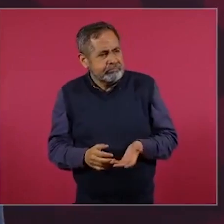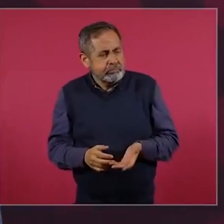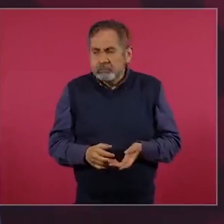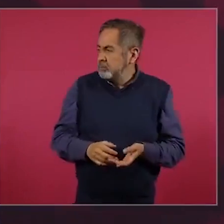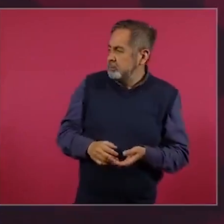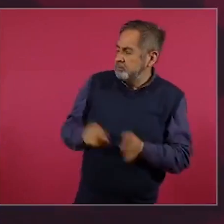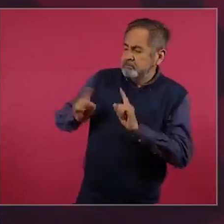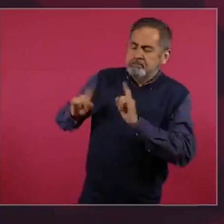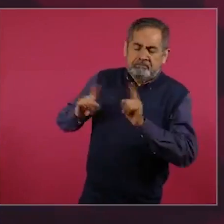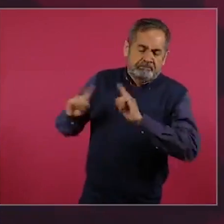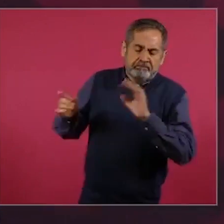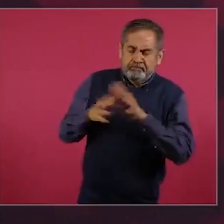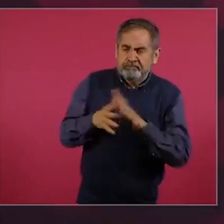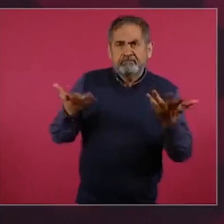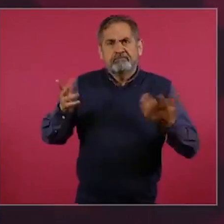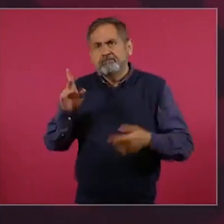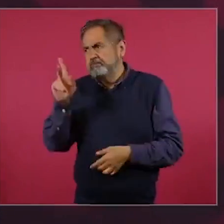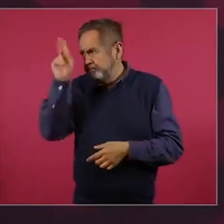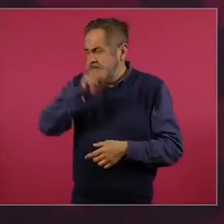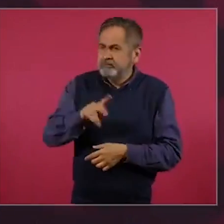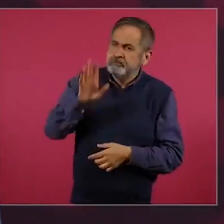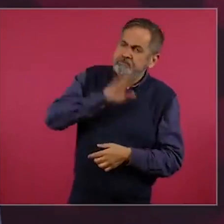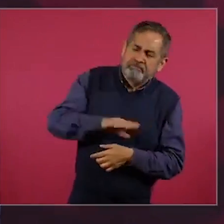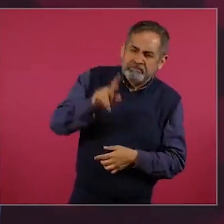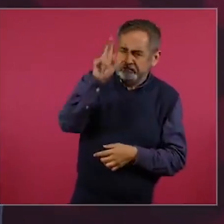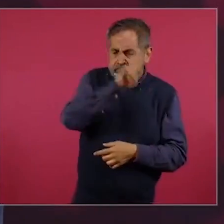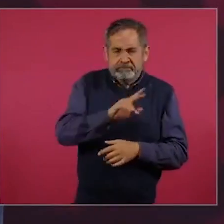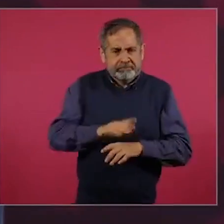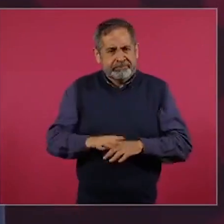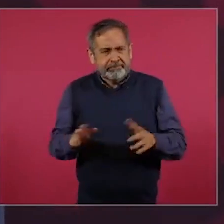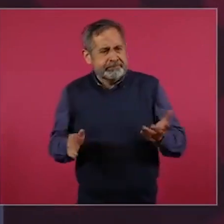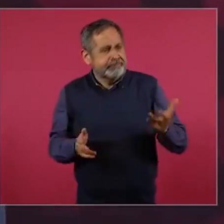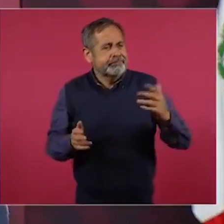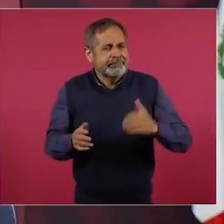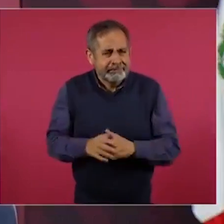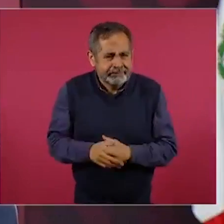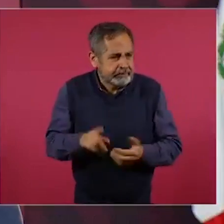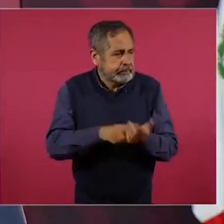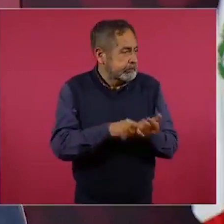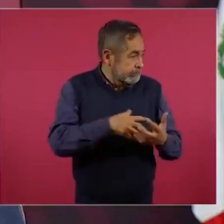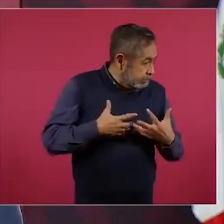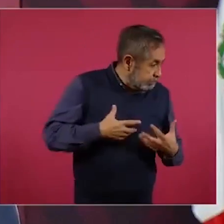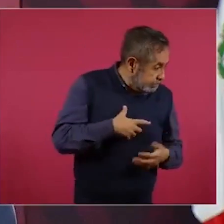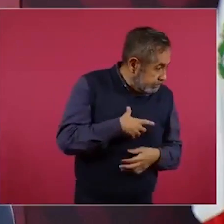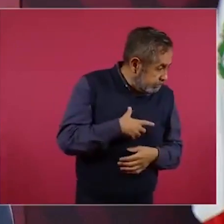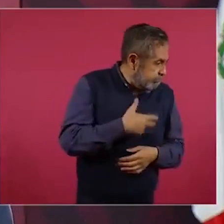dominar? Por el odio